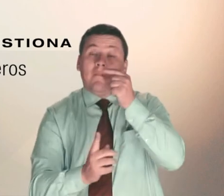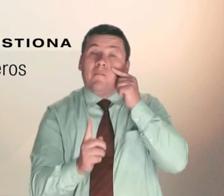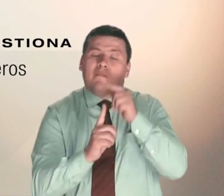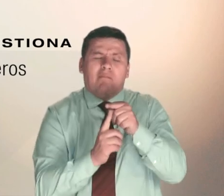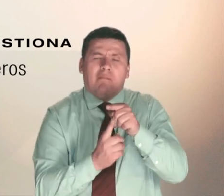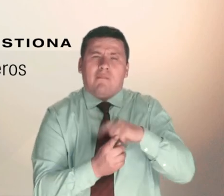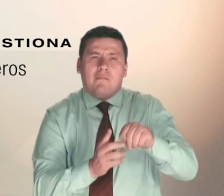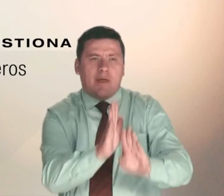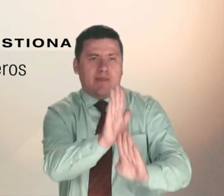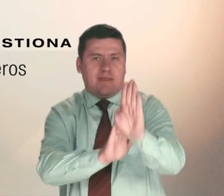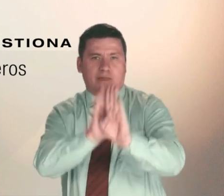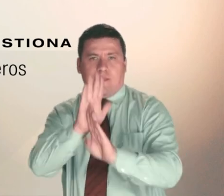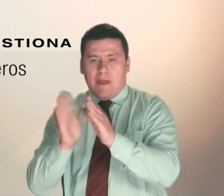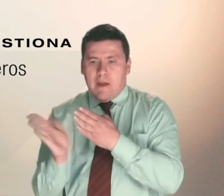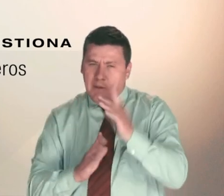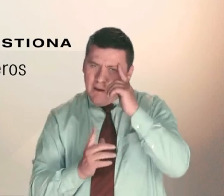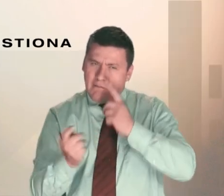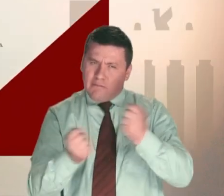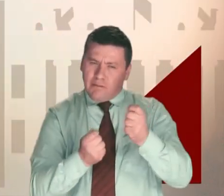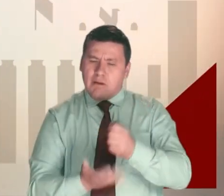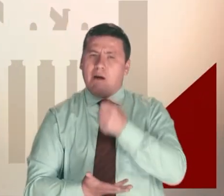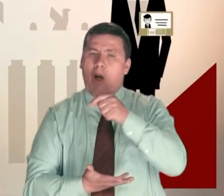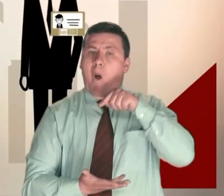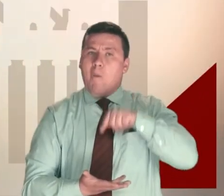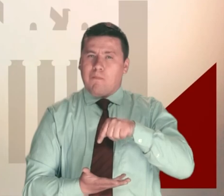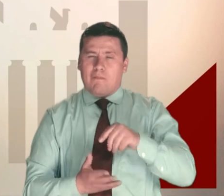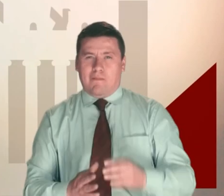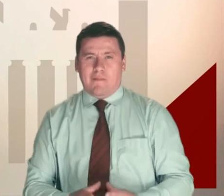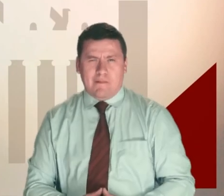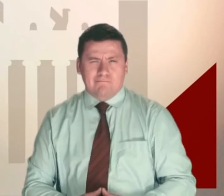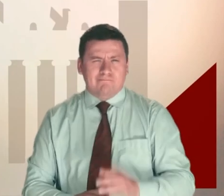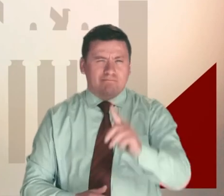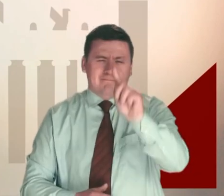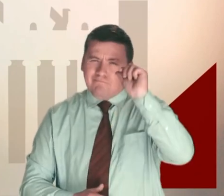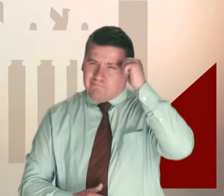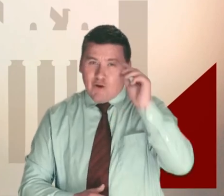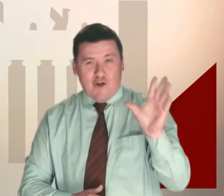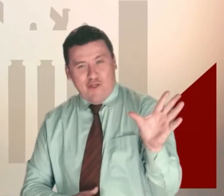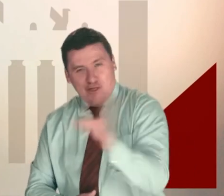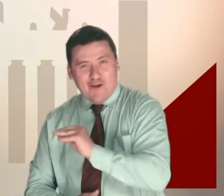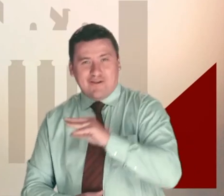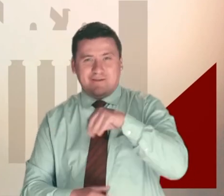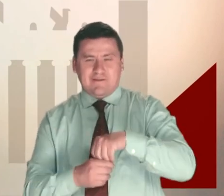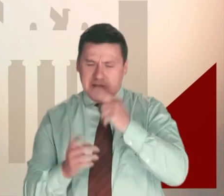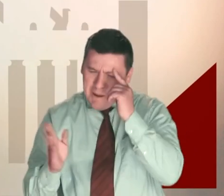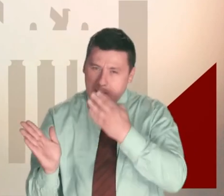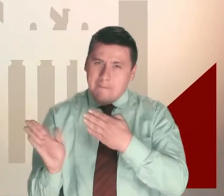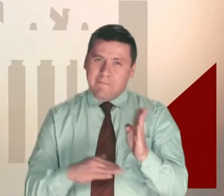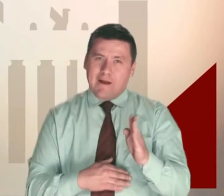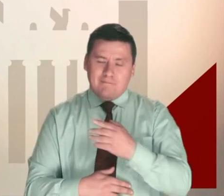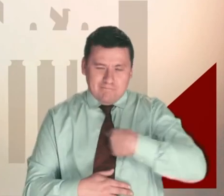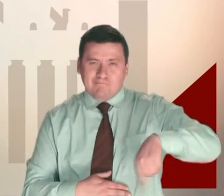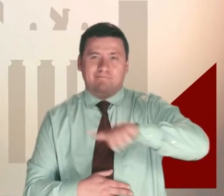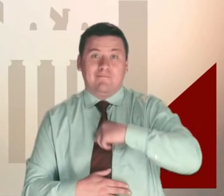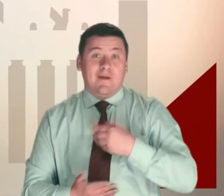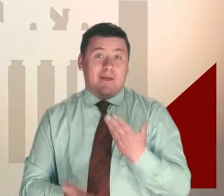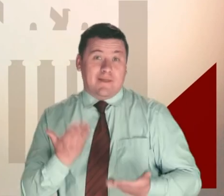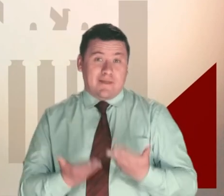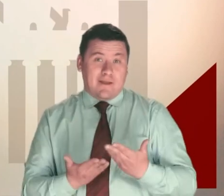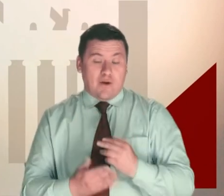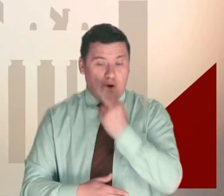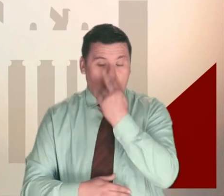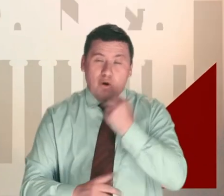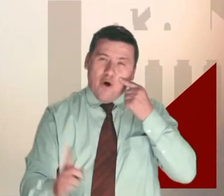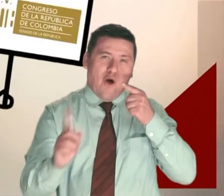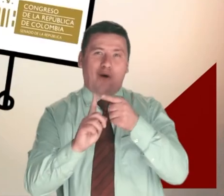necesario para desarrollar el plan estratégico. Recuerda, todos somos parte de este plan y de nosotros depende cumplir